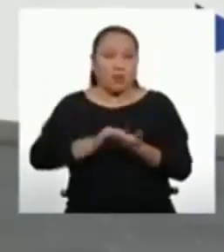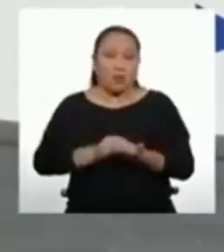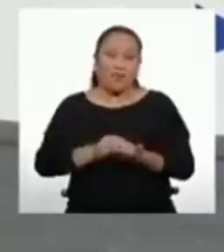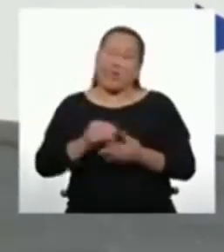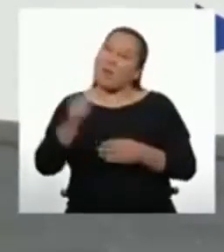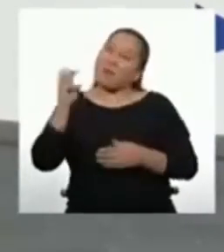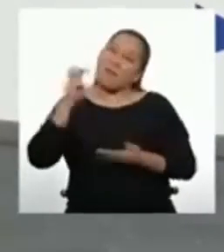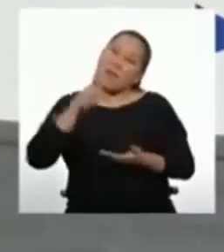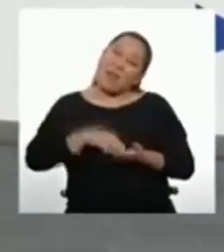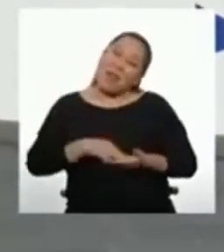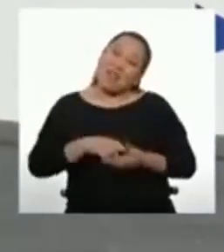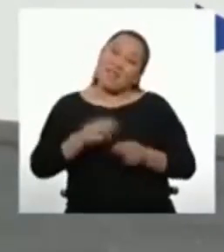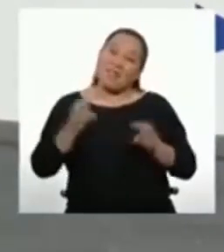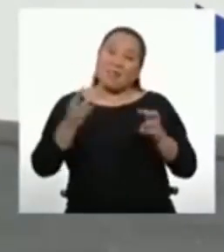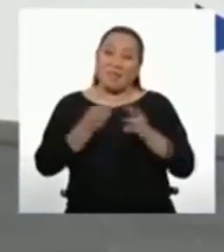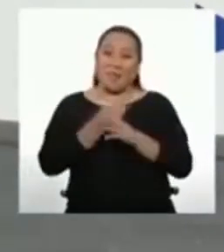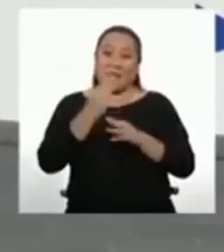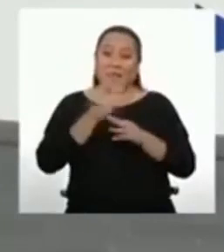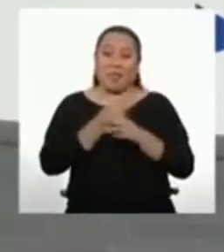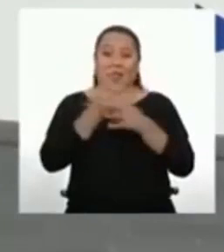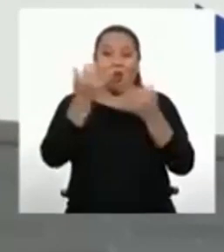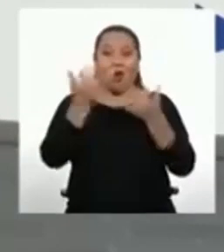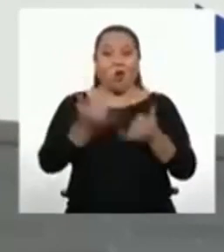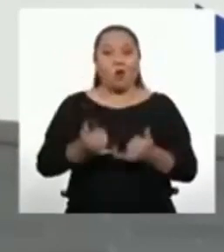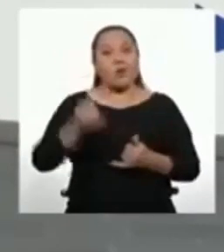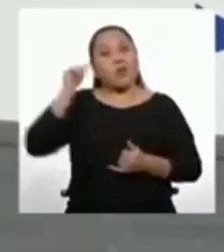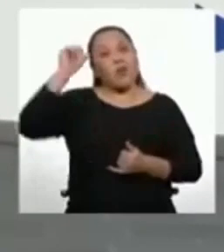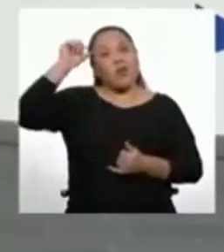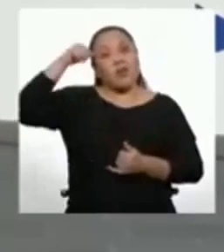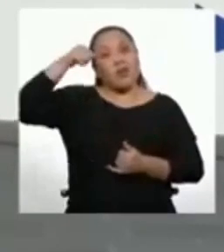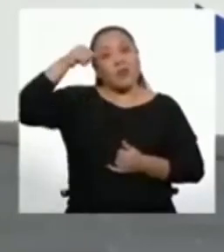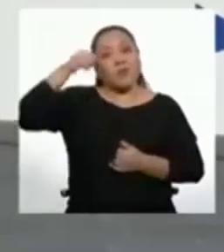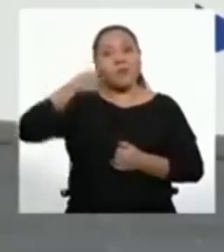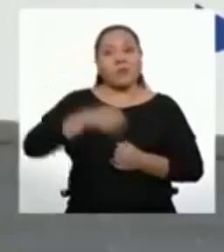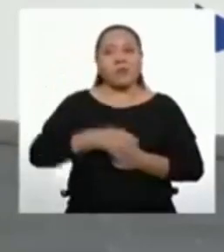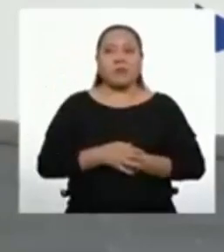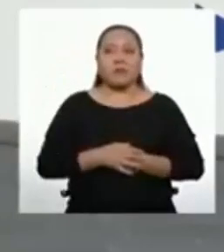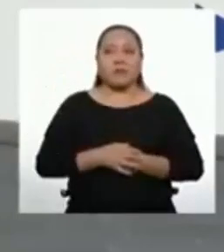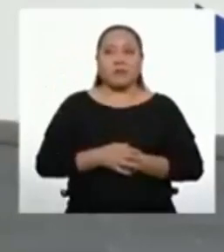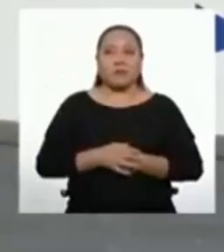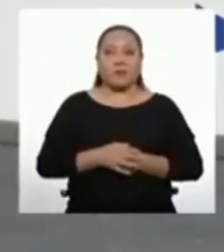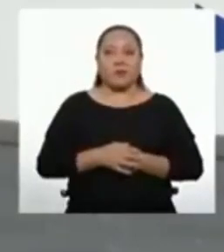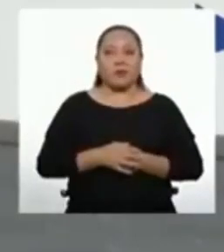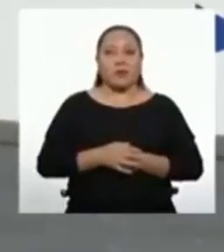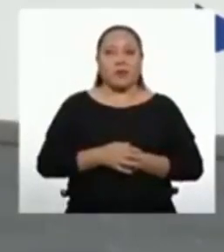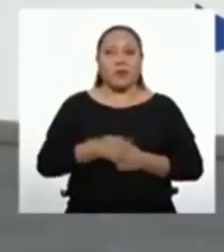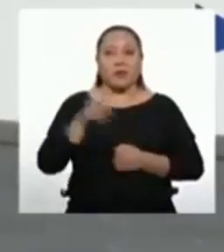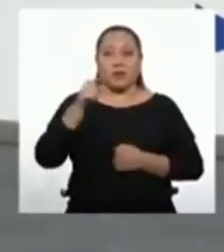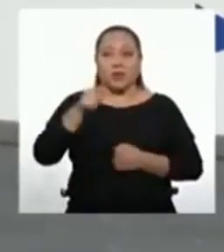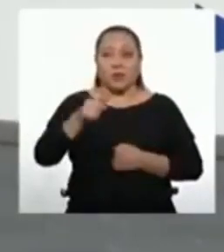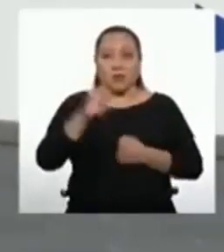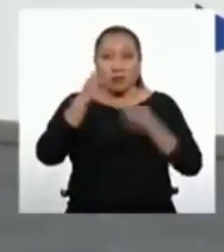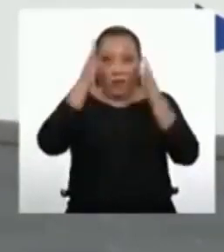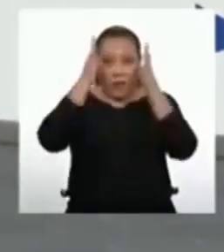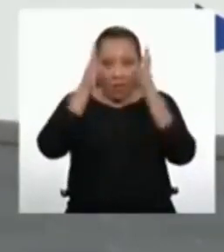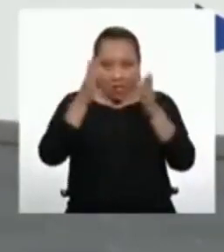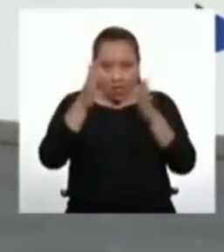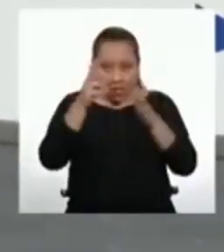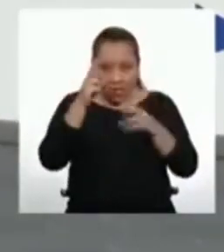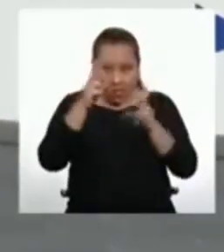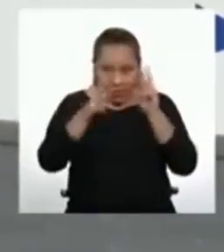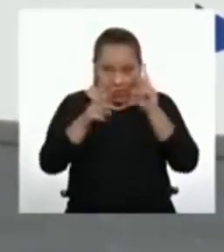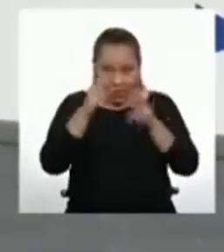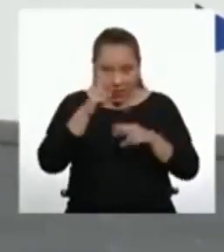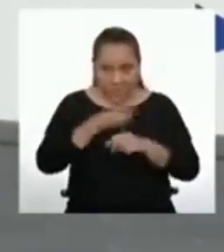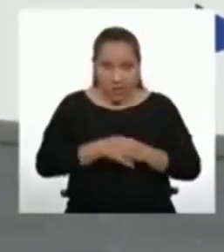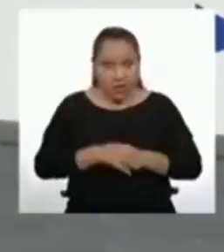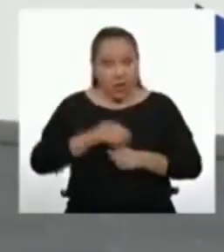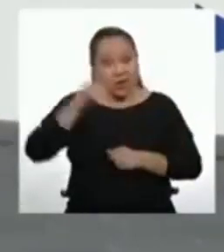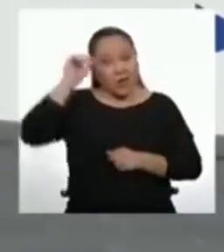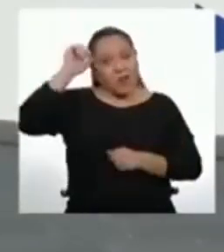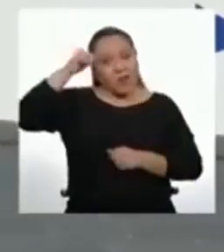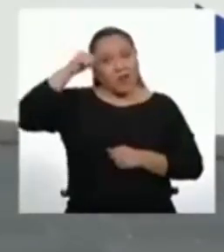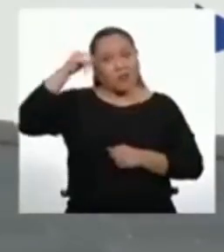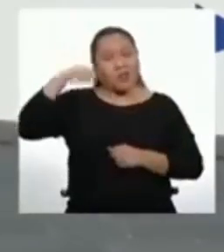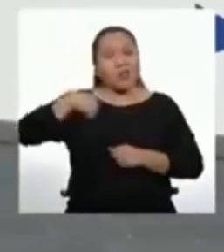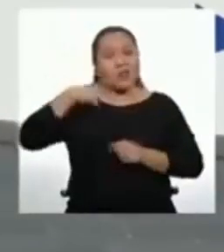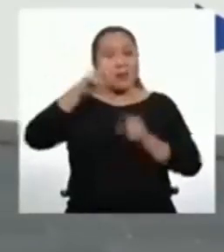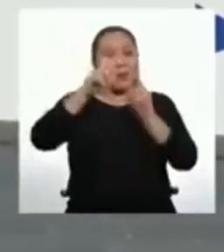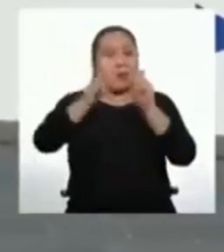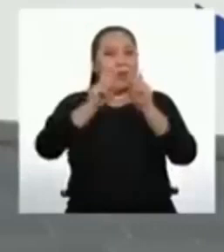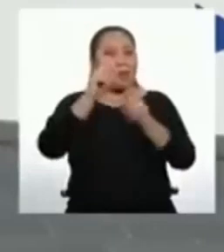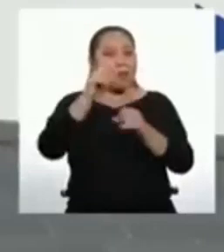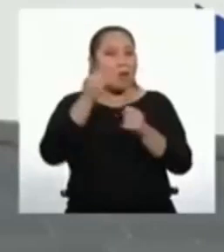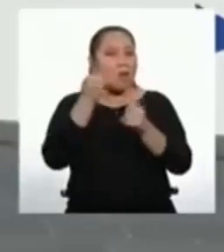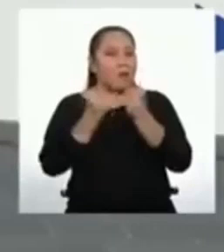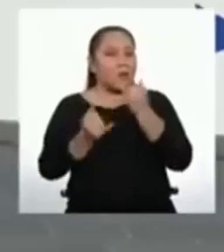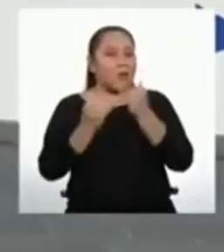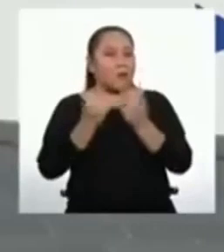matemáticas. Por eso hoy nos toca repasar. Tenga en cuenta que estaré muy atenta y debes recordar que te haré un par de preguntas